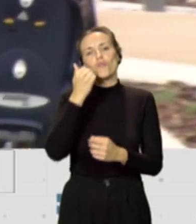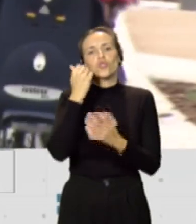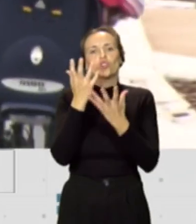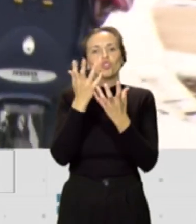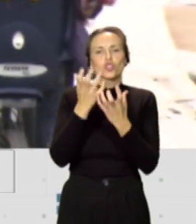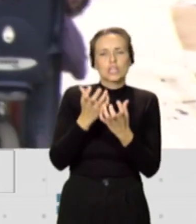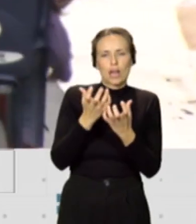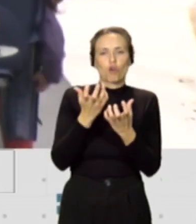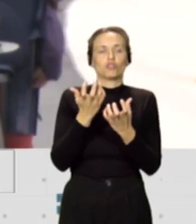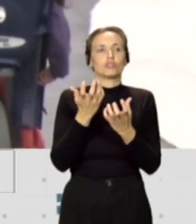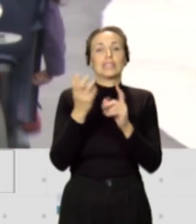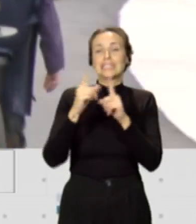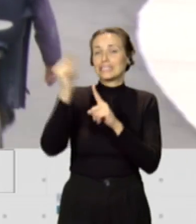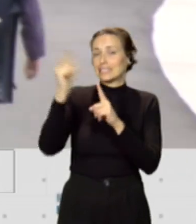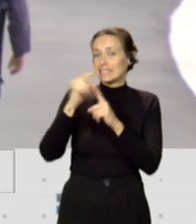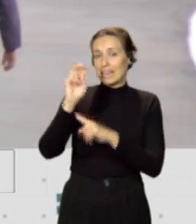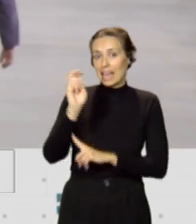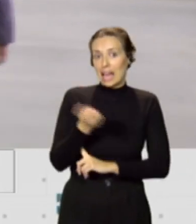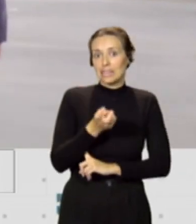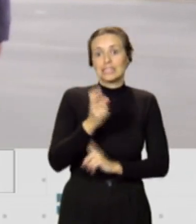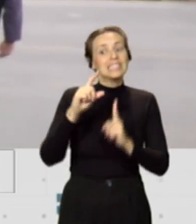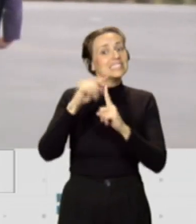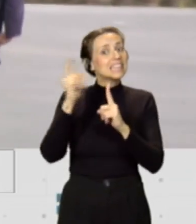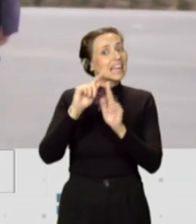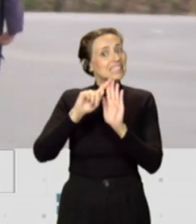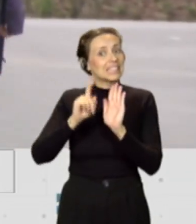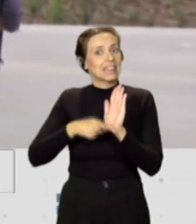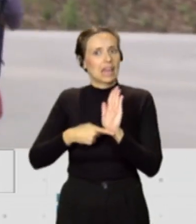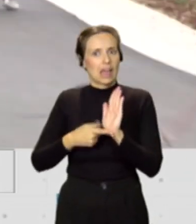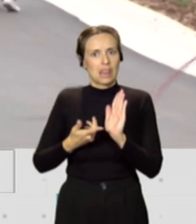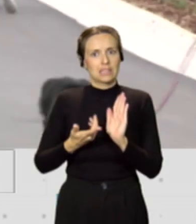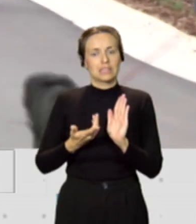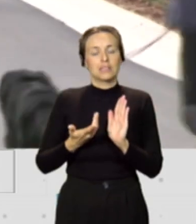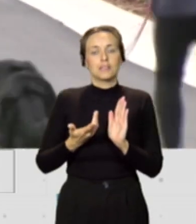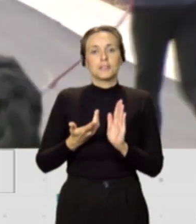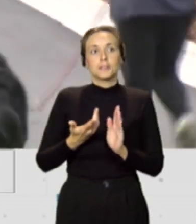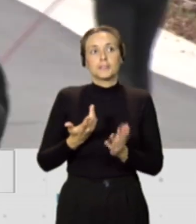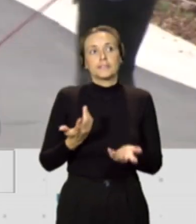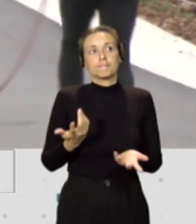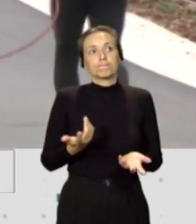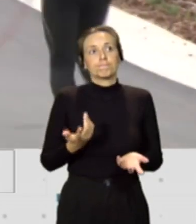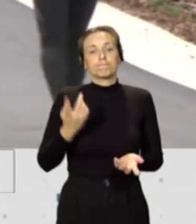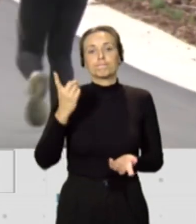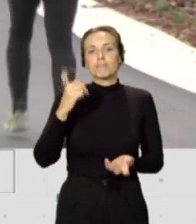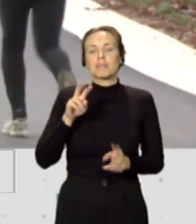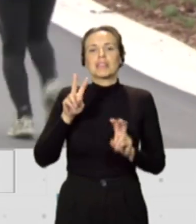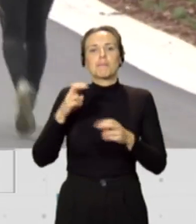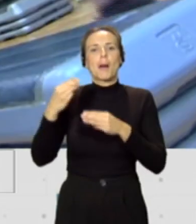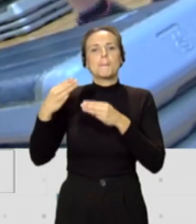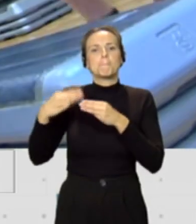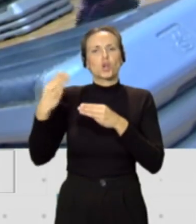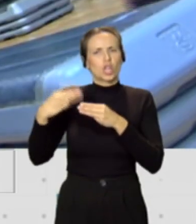cereales, incidir también en los cereales integrales y todo lo que tiene que ver en cuanto a la proteína,